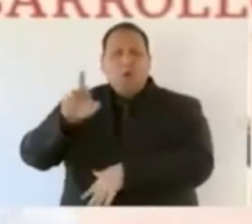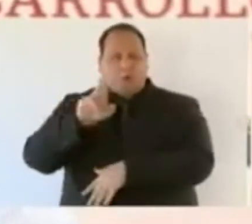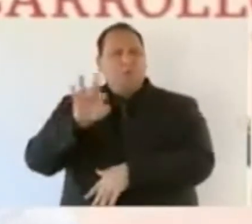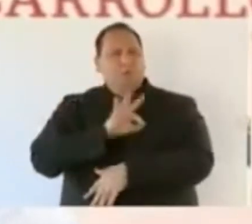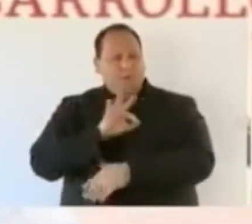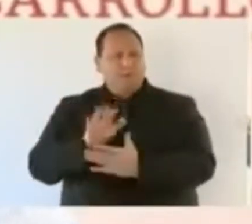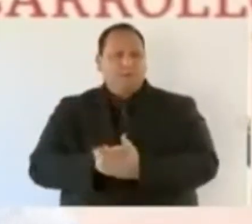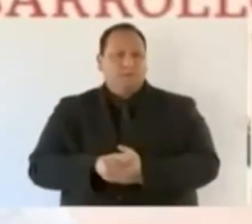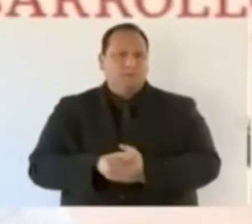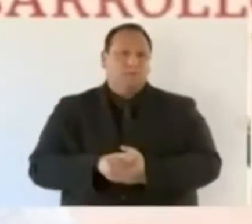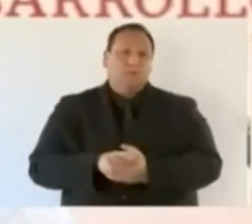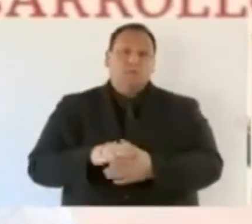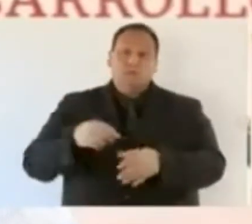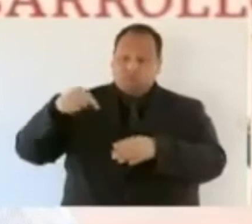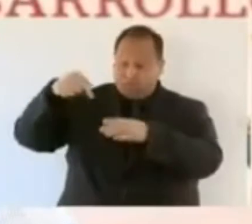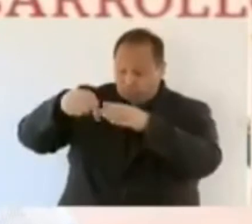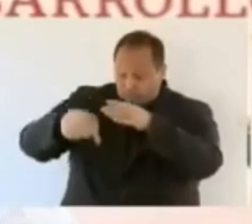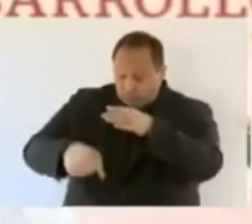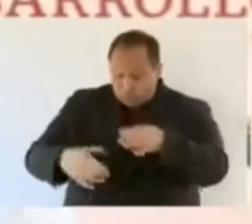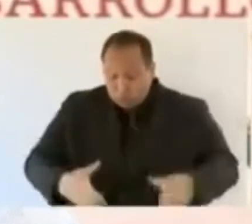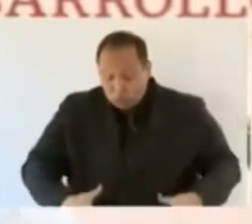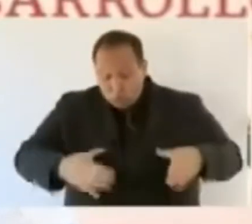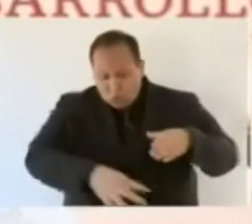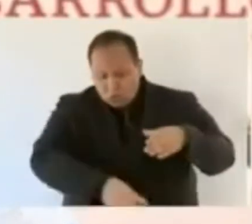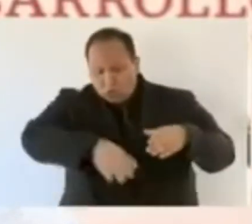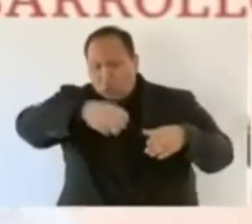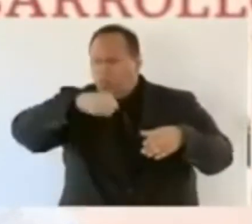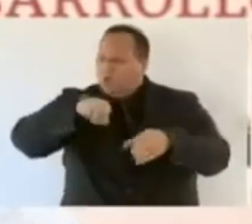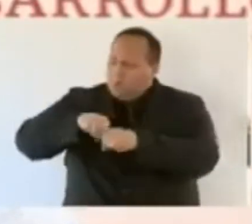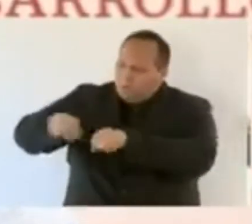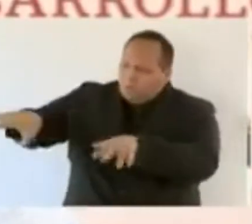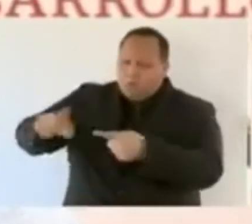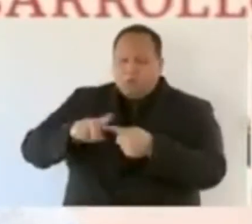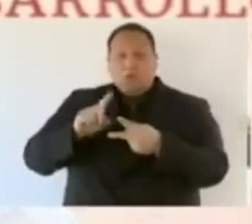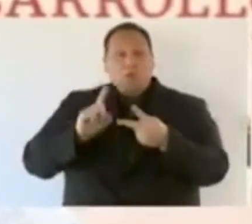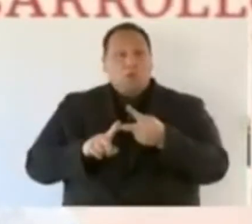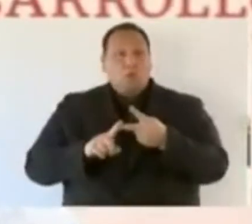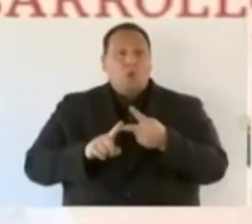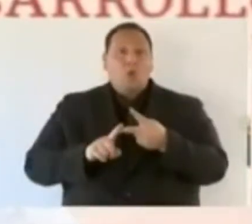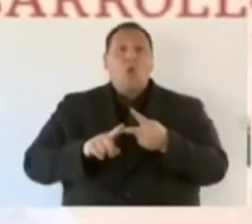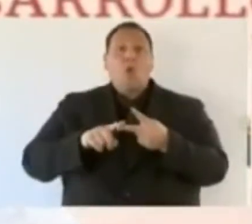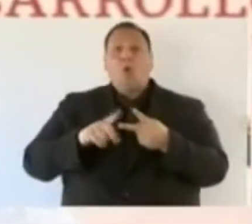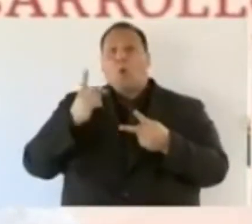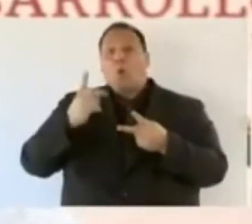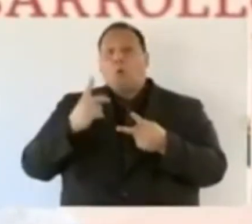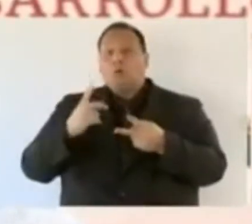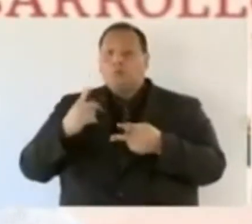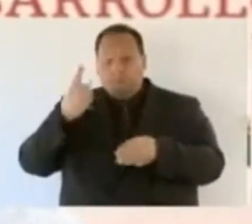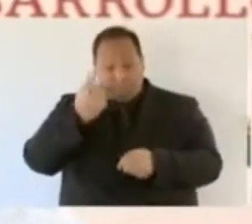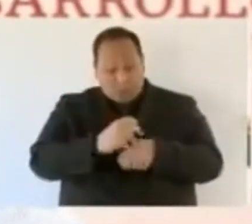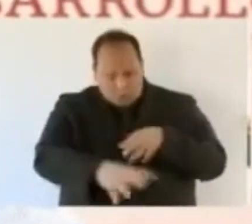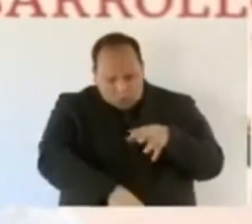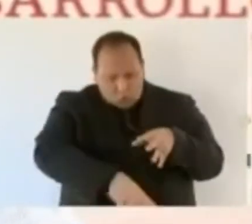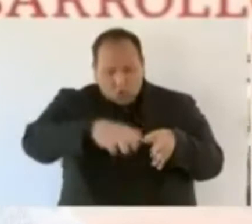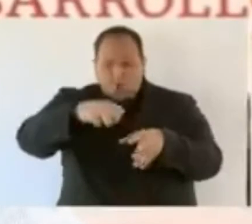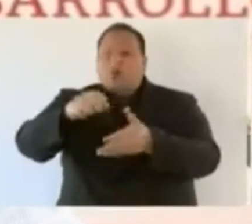ya sea perforando pozos con potabilizadoras